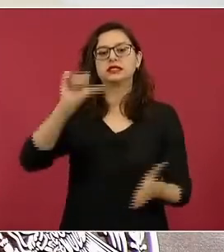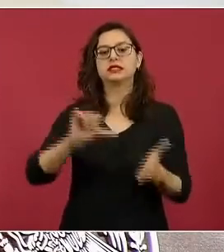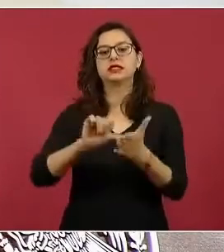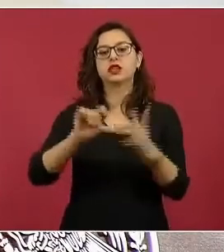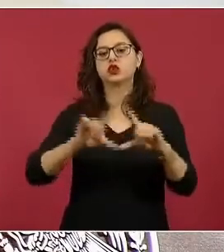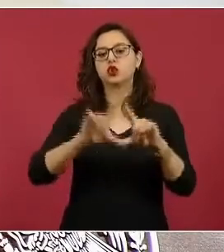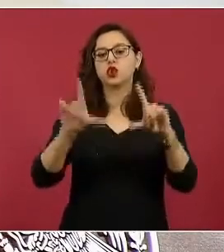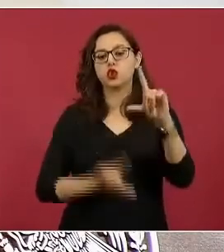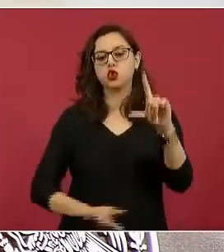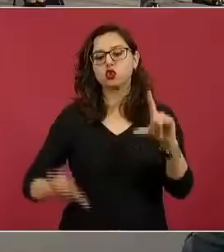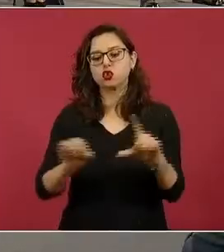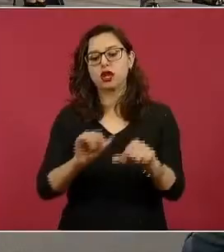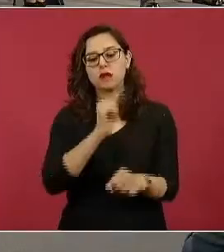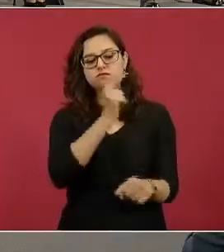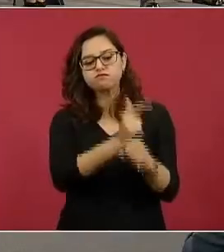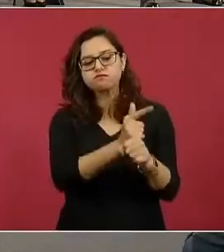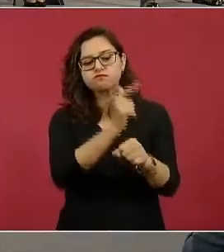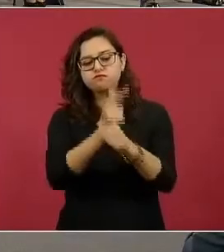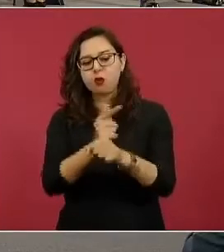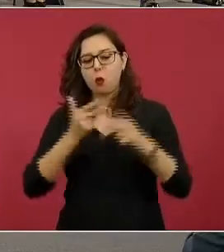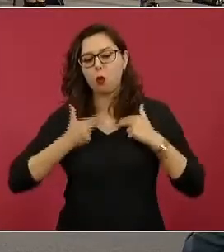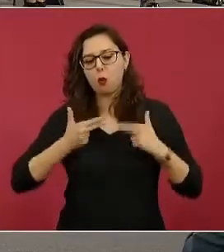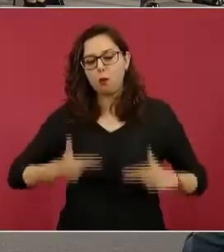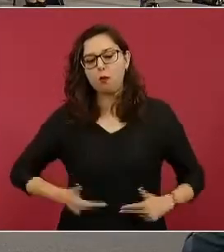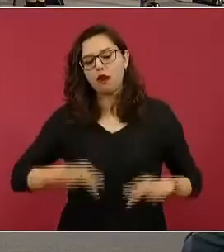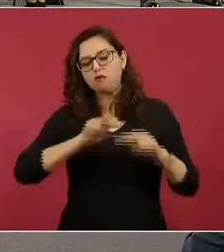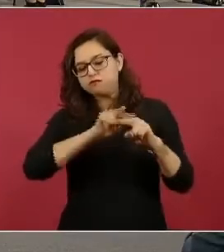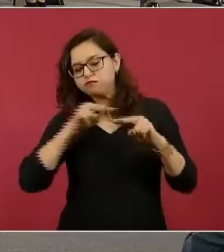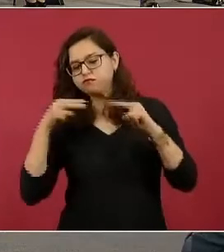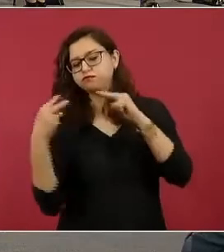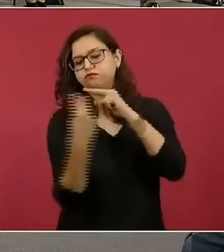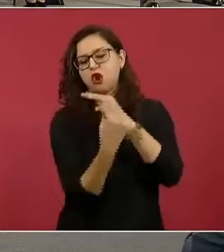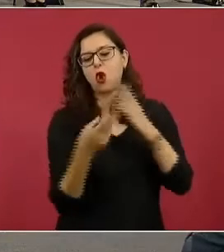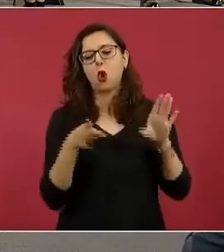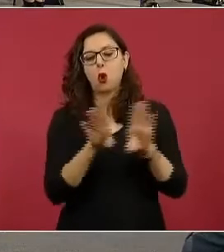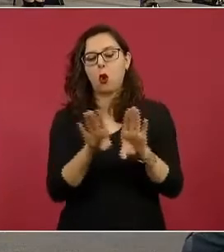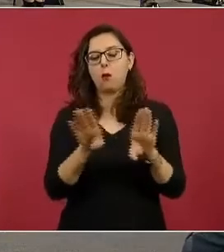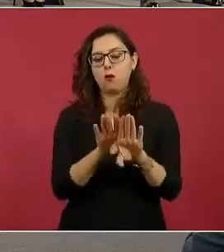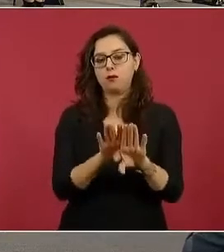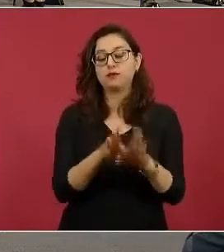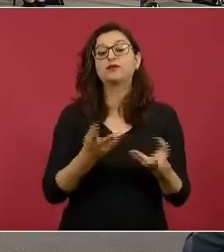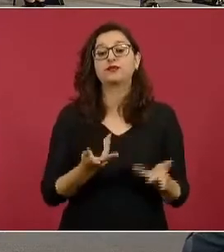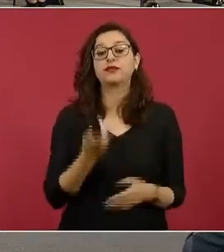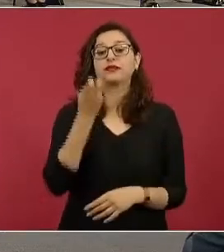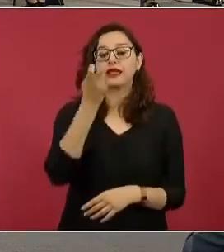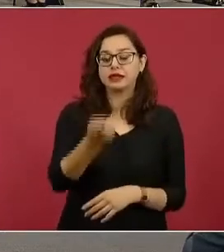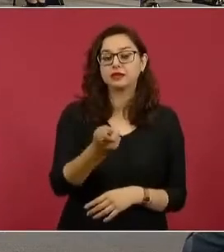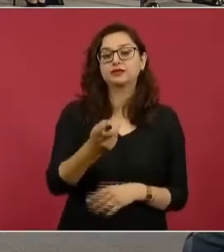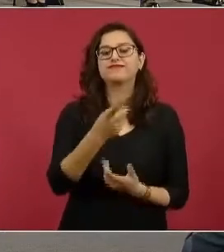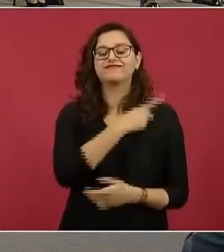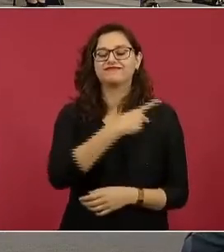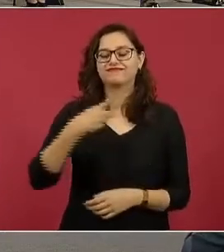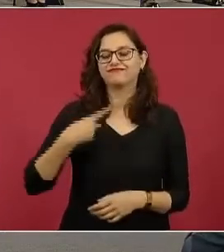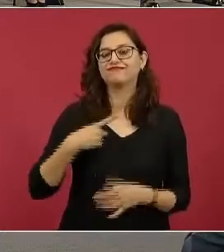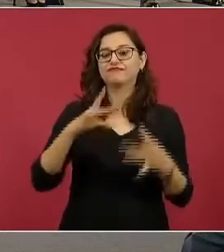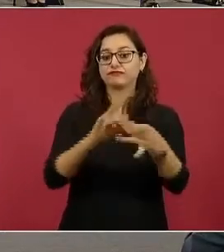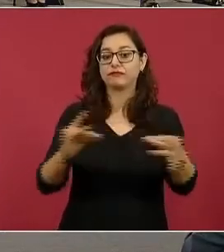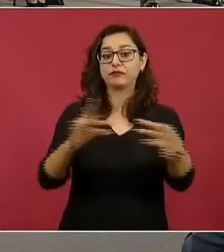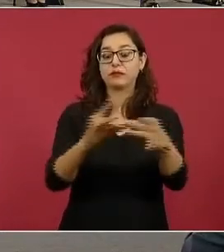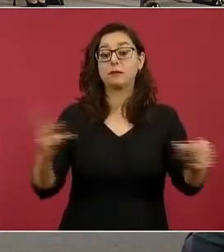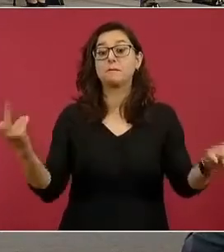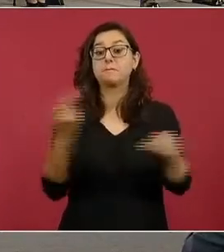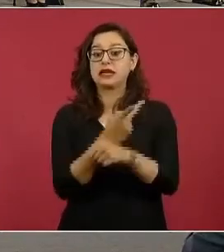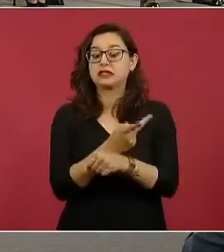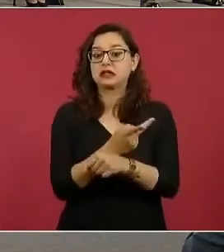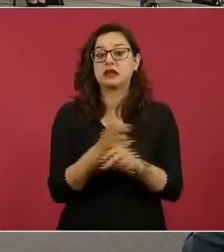de Identificación Humana. Antes de eso, queremos reiterar que la crisis en materia forense no sólo se